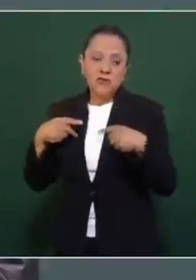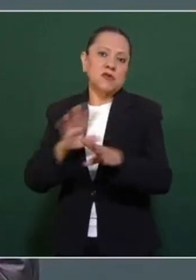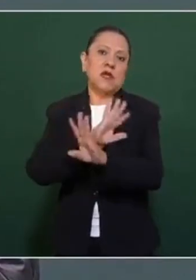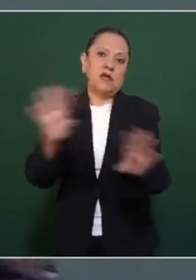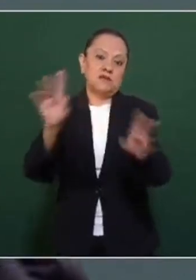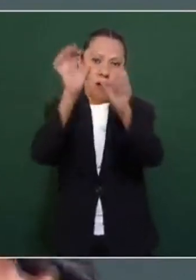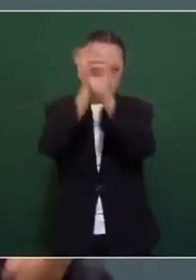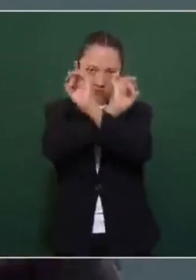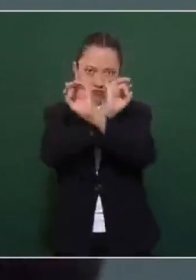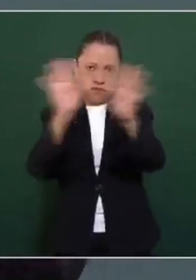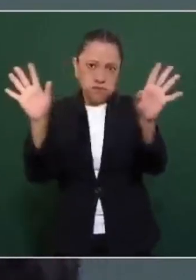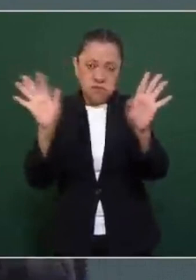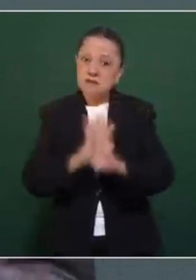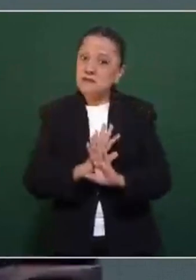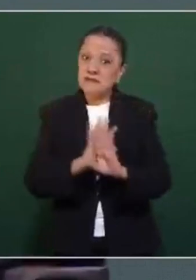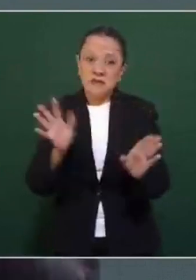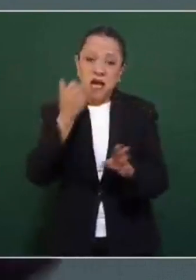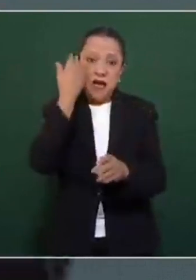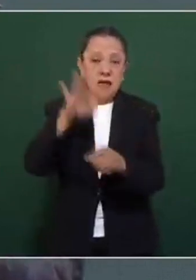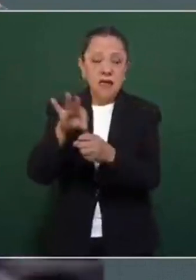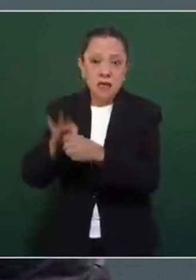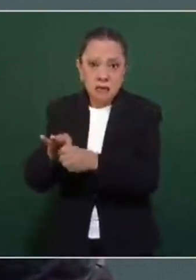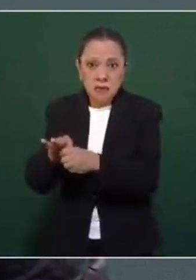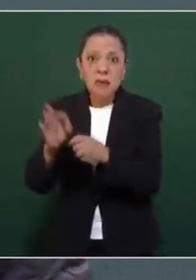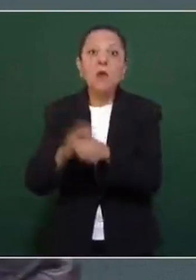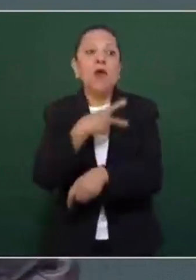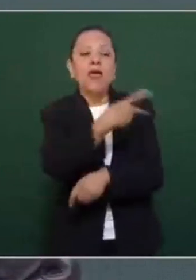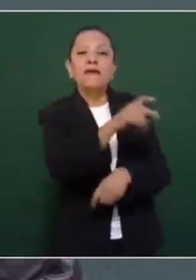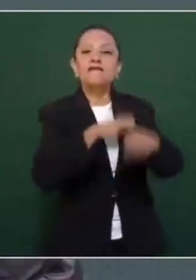que eran los que ellos apoyaban